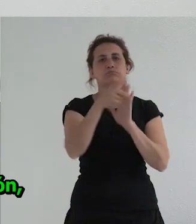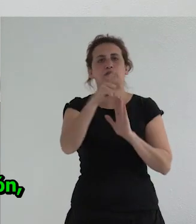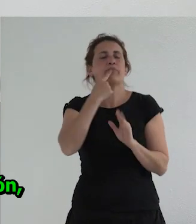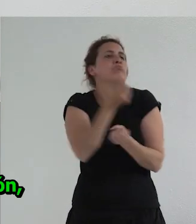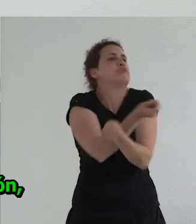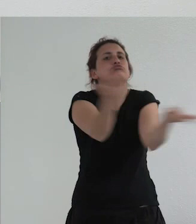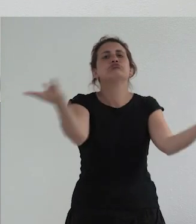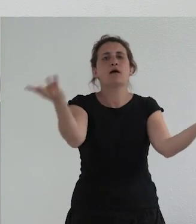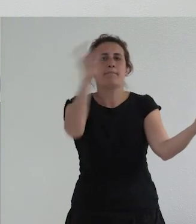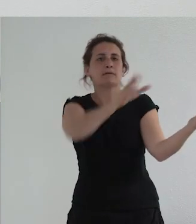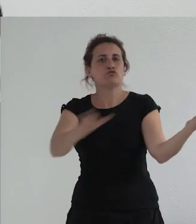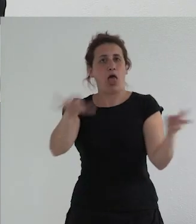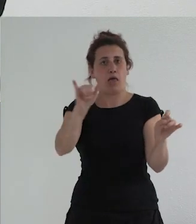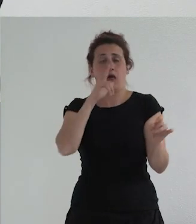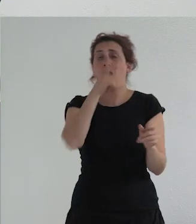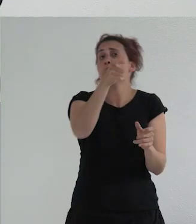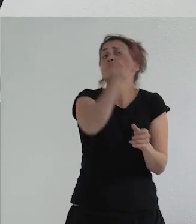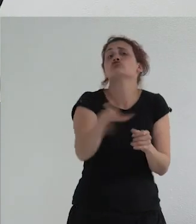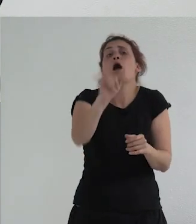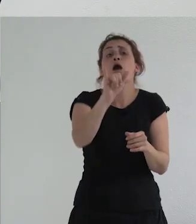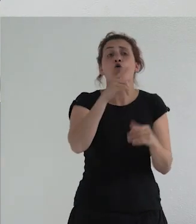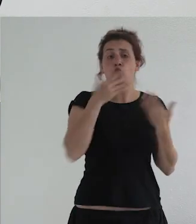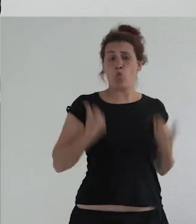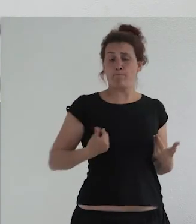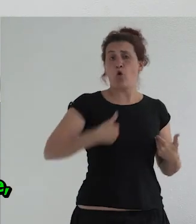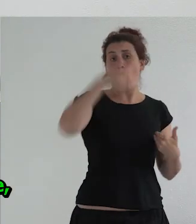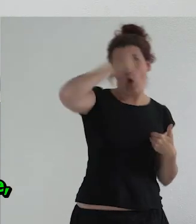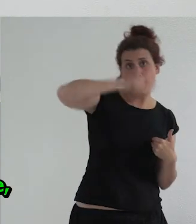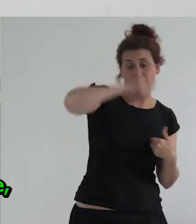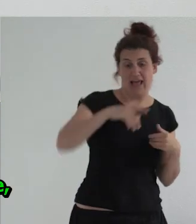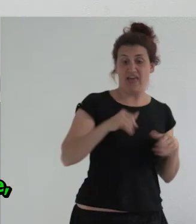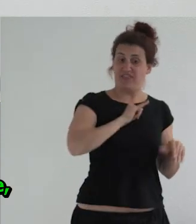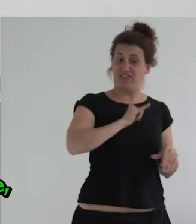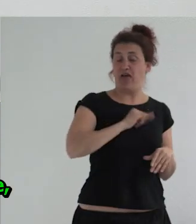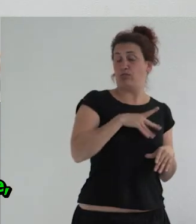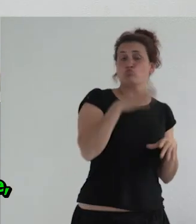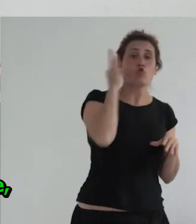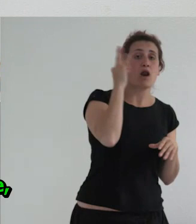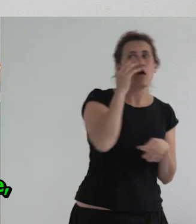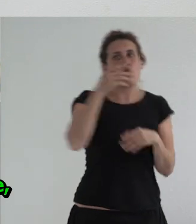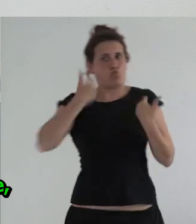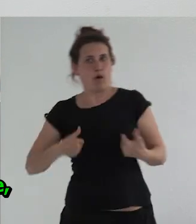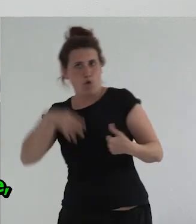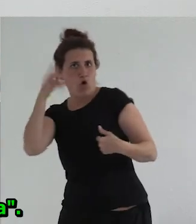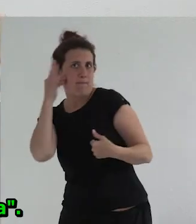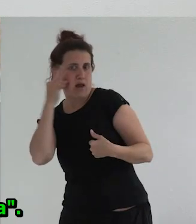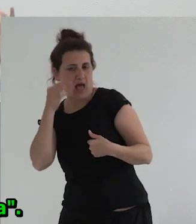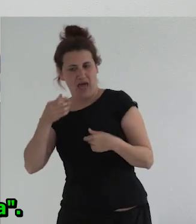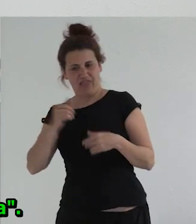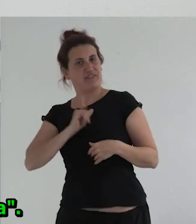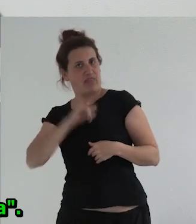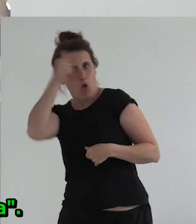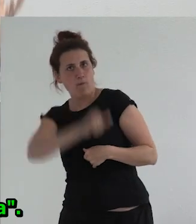humana en la que hay gente que tiene cuerpo macho identidad mujer y cuerpo hembra identidad hombre y eso no pasa nada simplemente